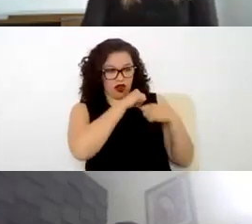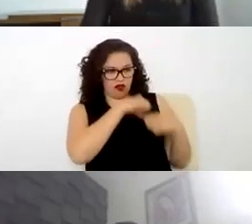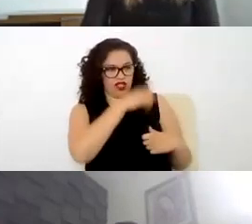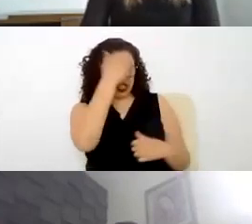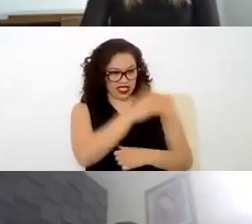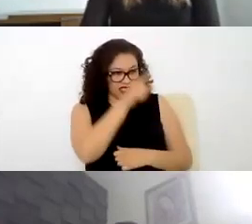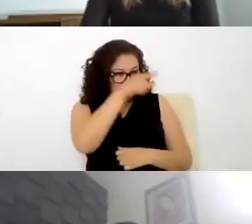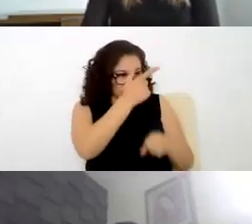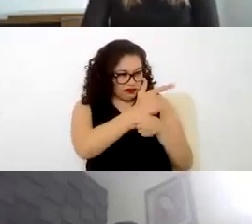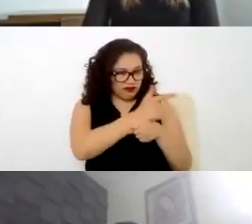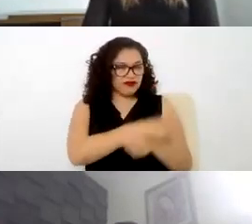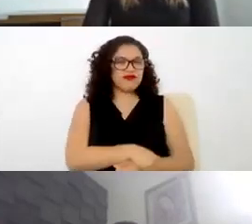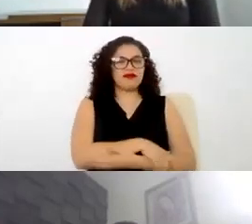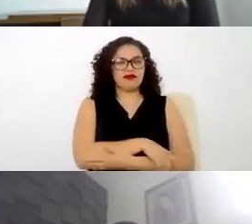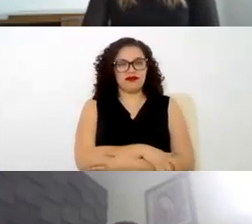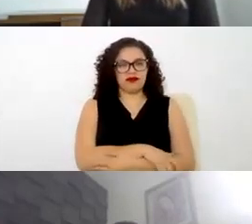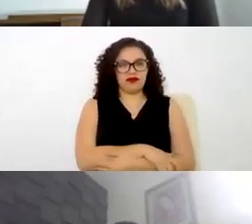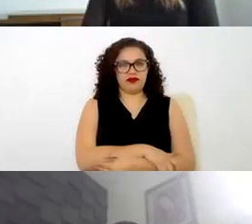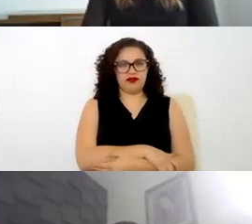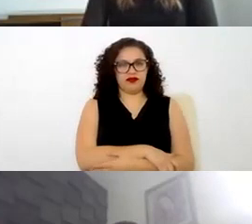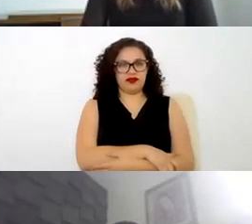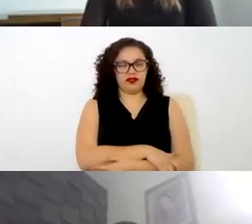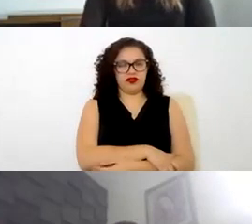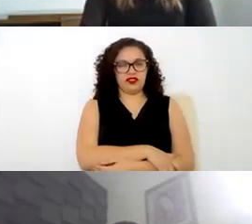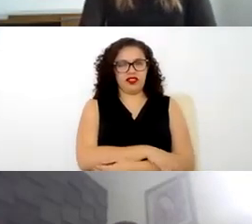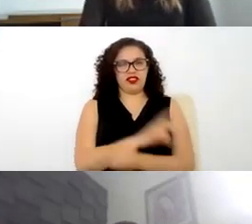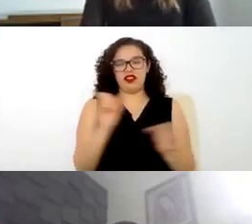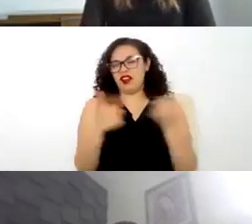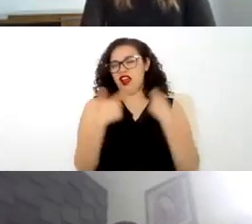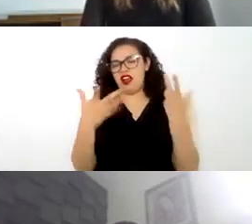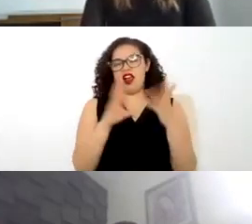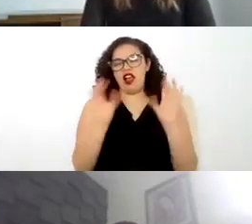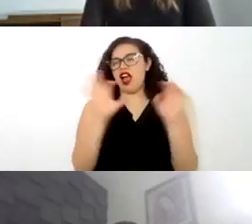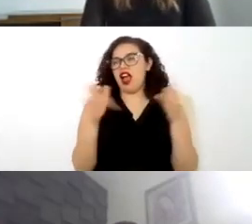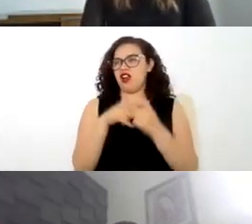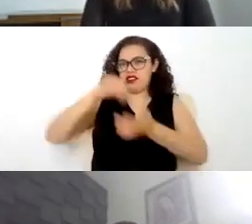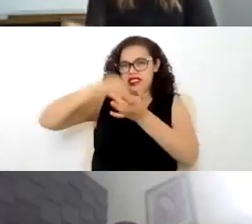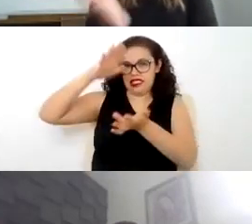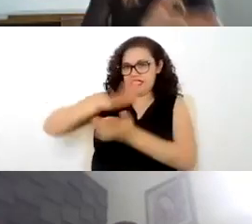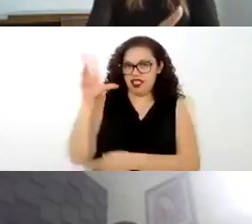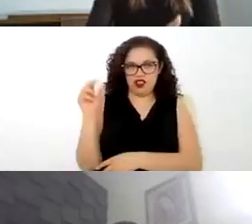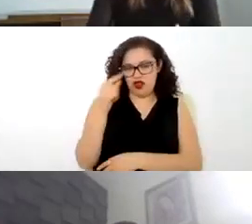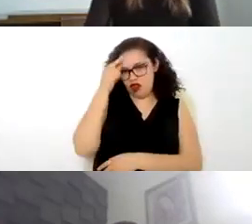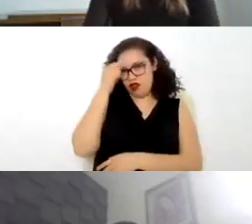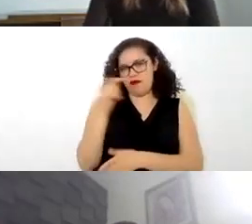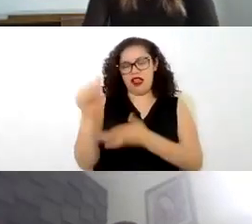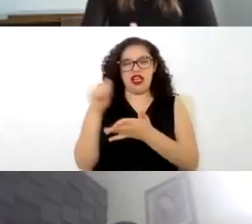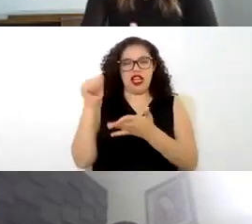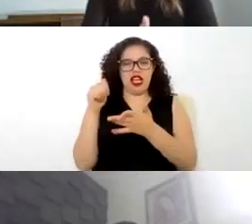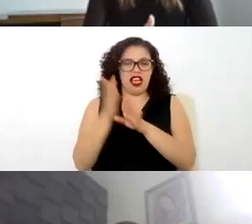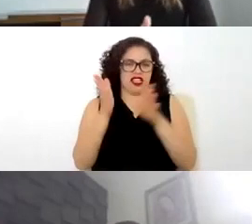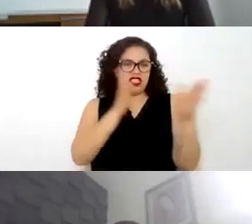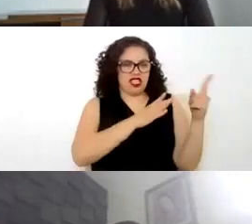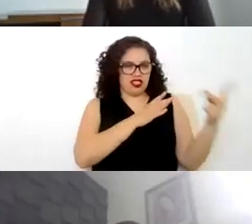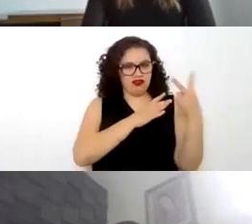es muy muy obvio no o sea no necesitamos que nos llegue como tal un citatorio como si en las inspecciones anteriores en las